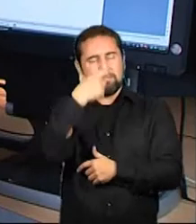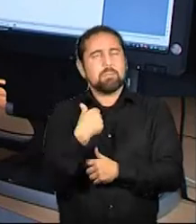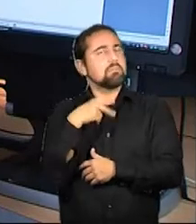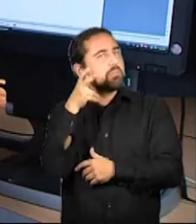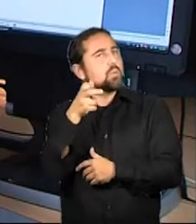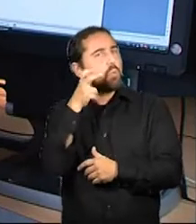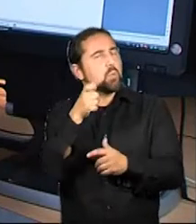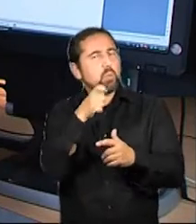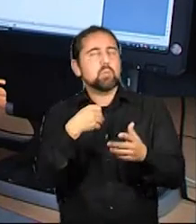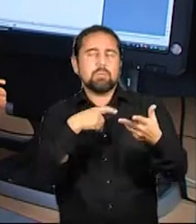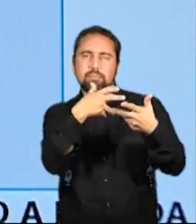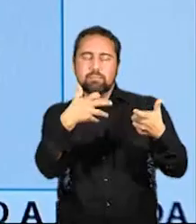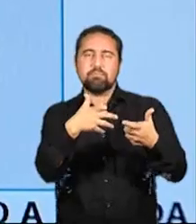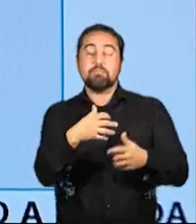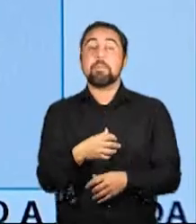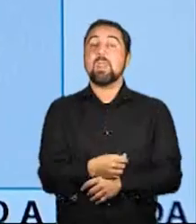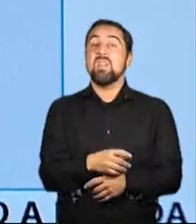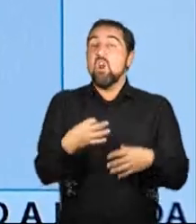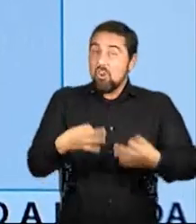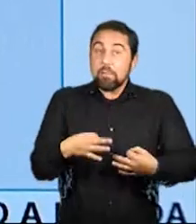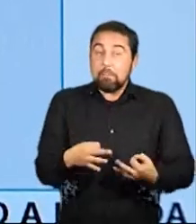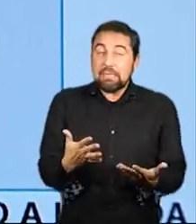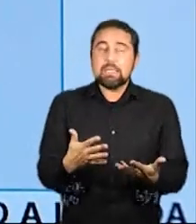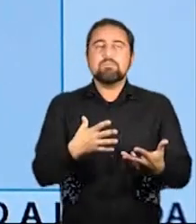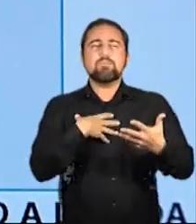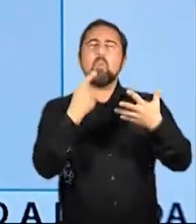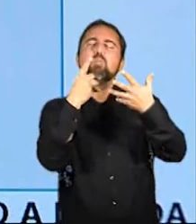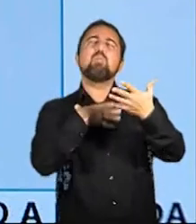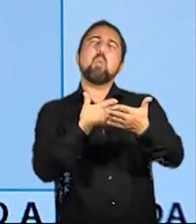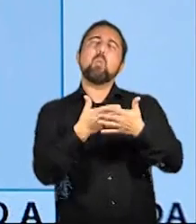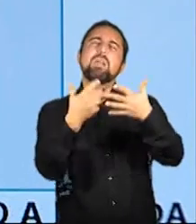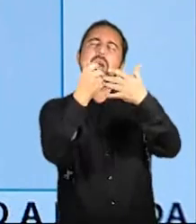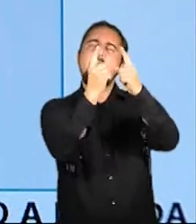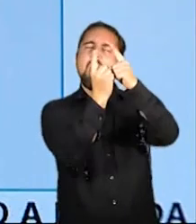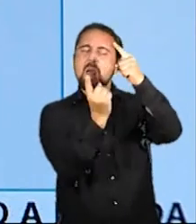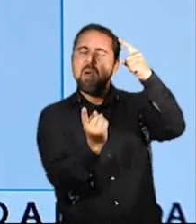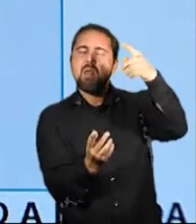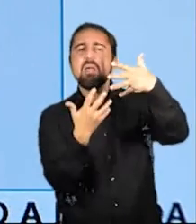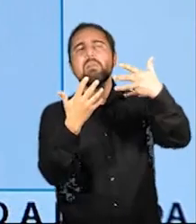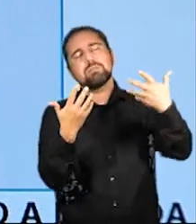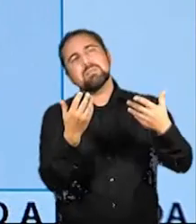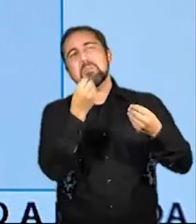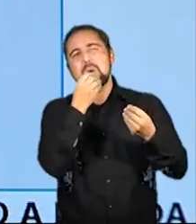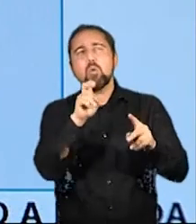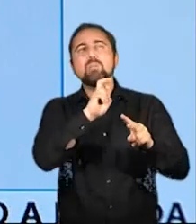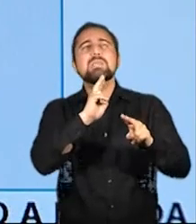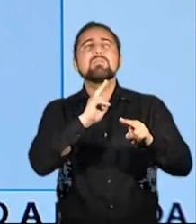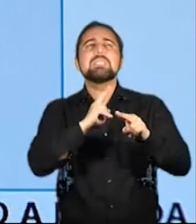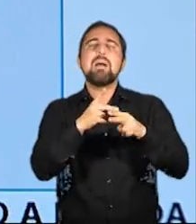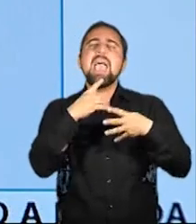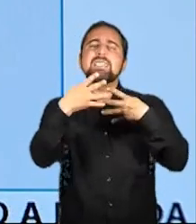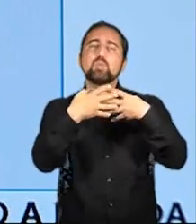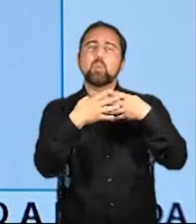como apoyo a la vida. Independiente. Normalmente en documentos largos es muy aconsejable navegar por la estructura